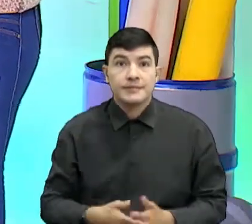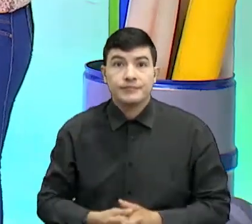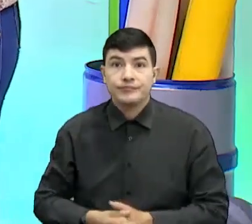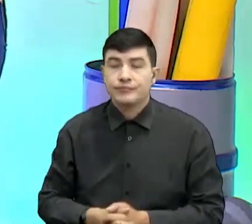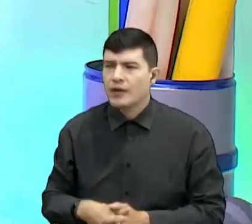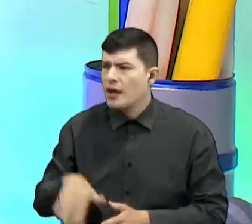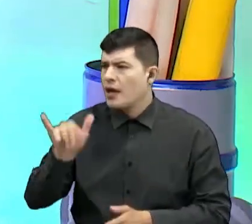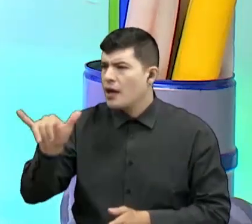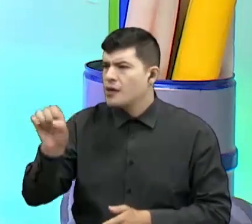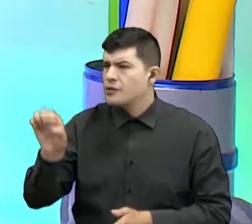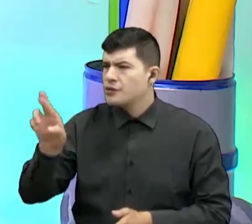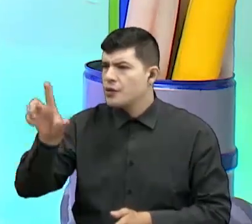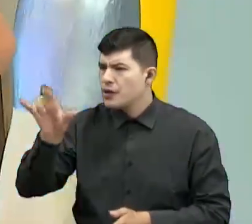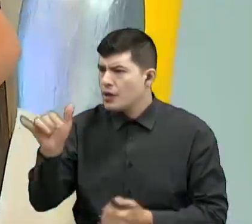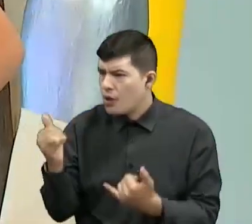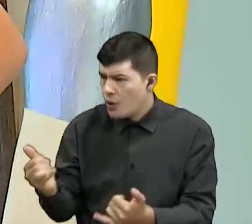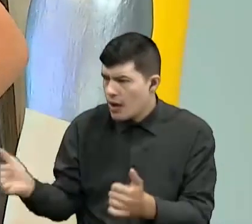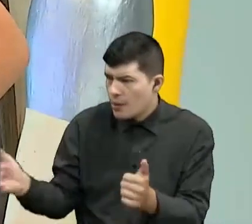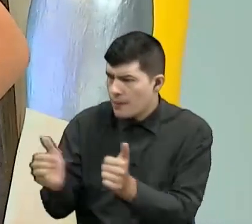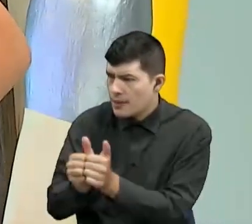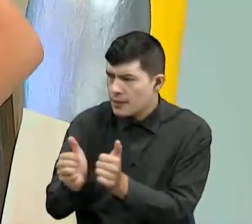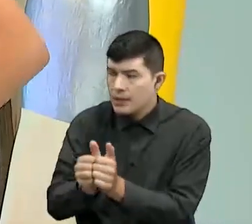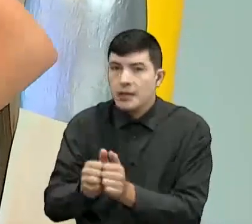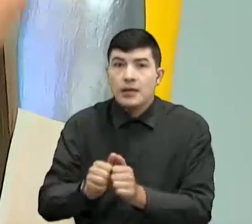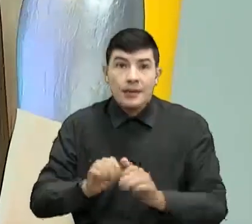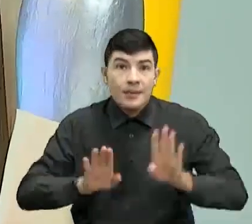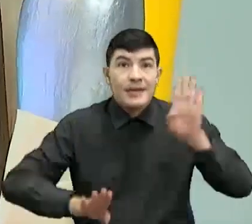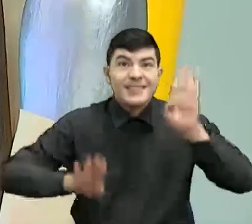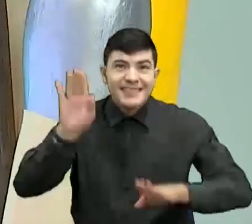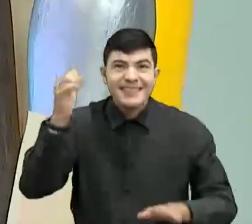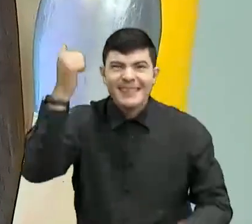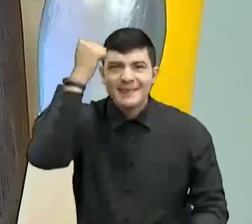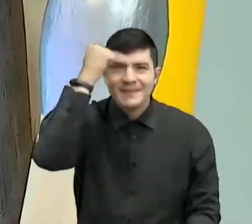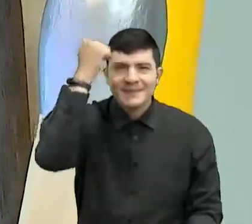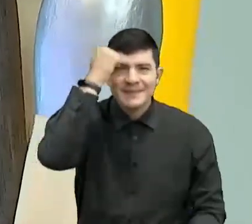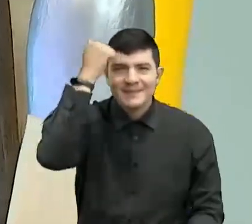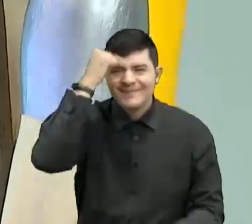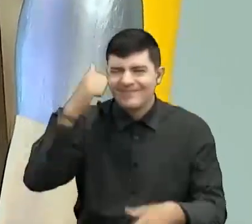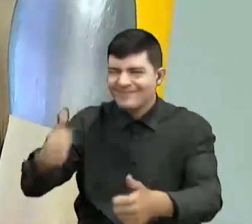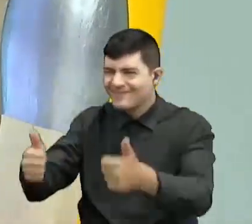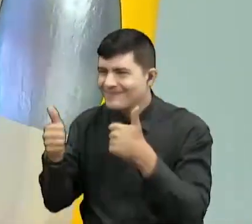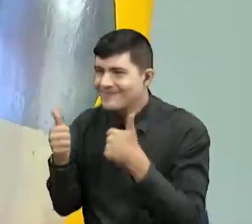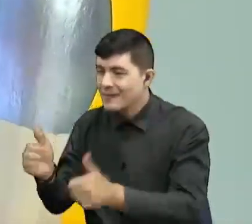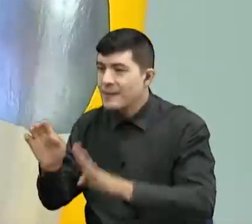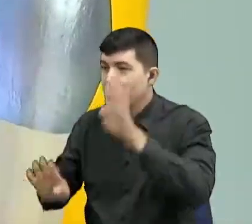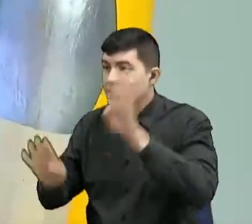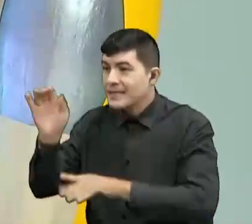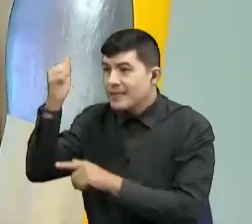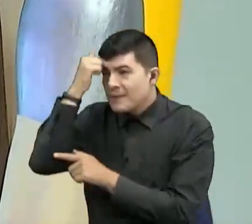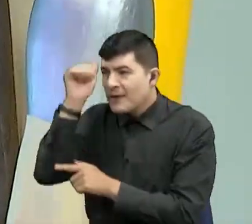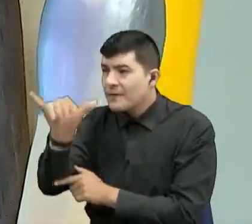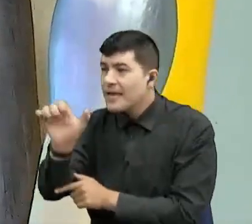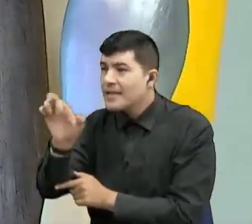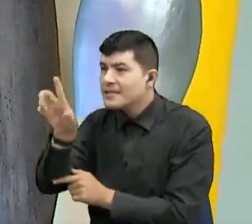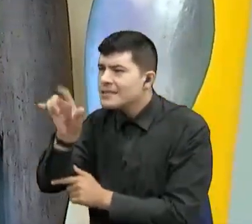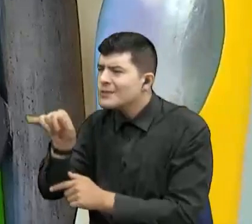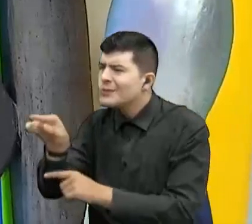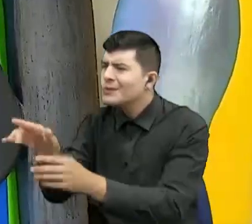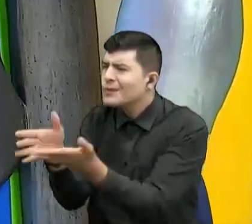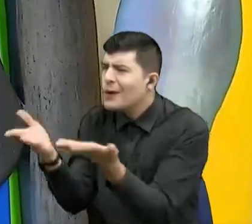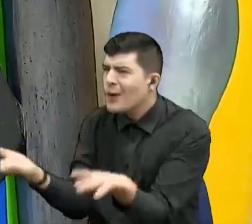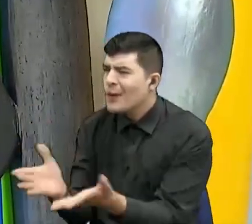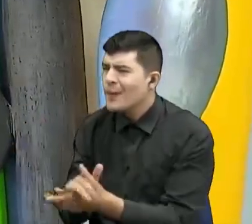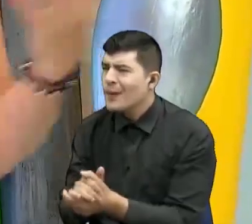Jerly, ¿será que nos acompaña hoy? ¡Presente, profe! ¡Muy bien! ¡Presente, profe! Jerly, ¿cómo estás, mi amor?